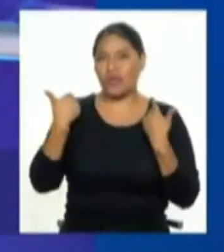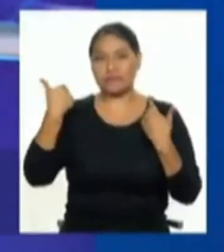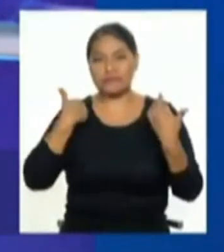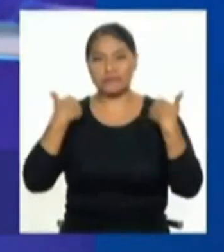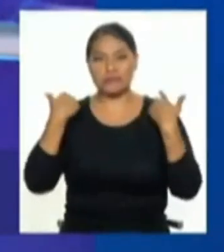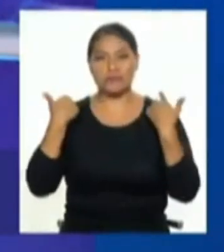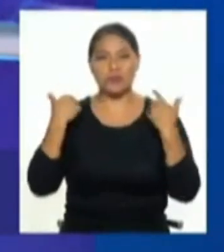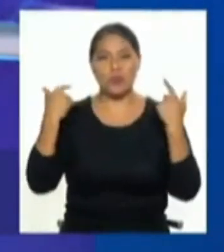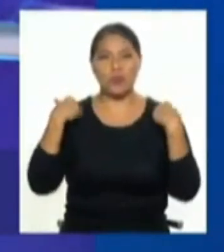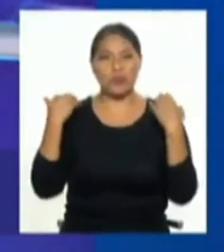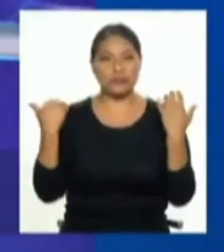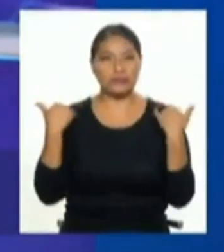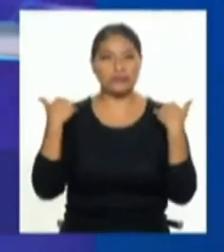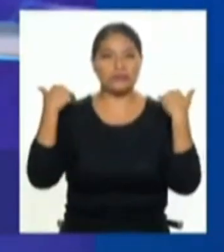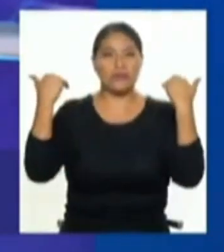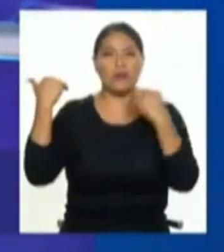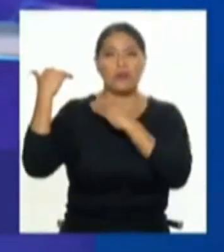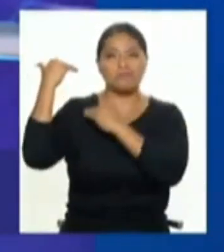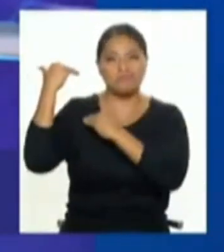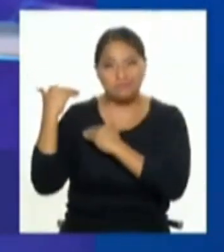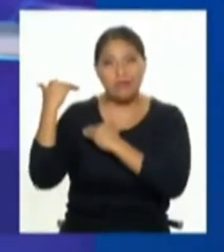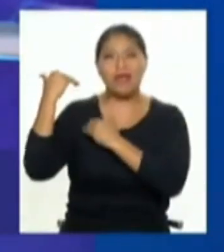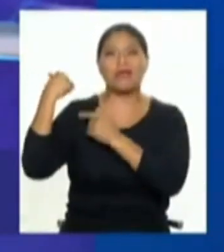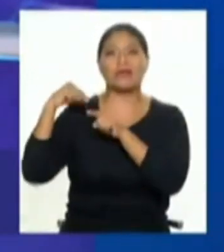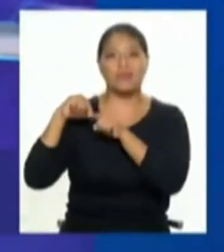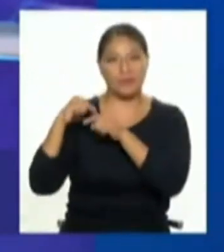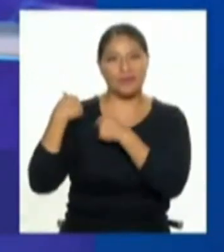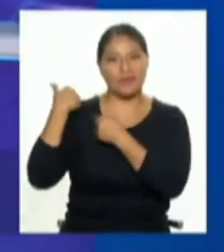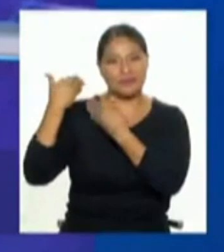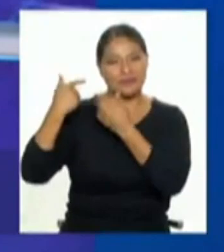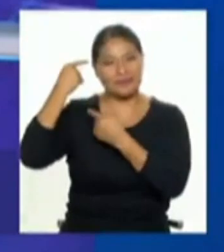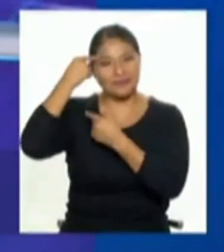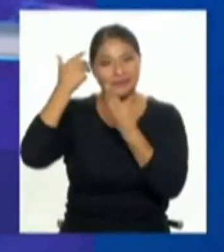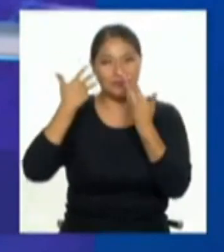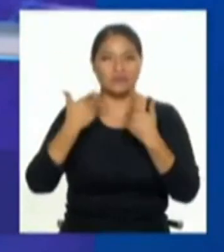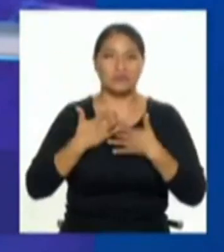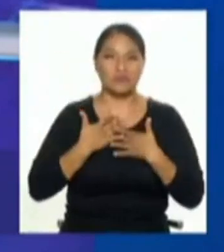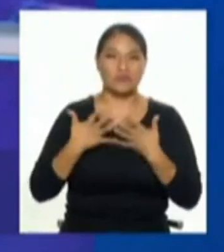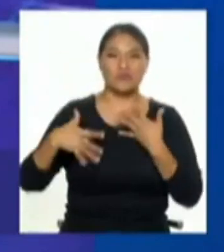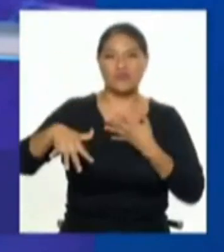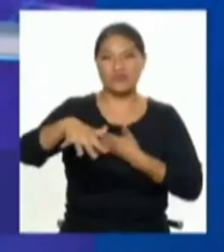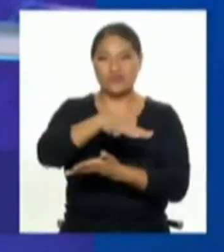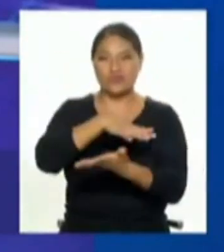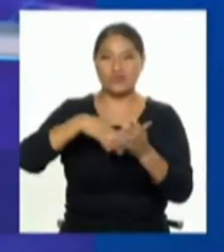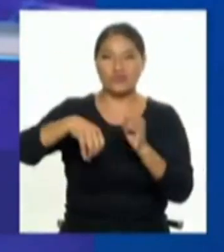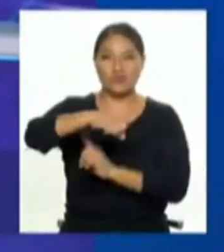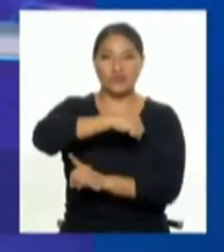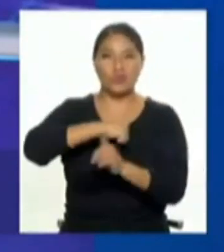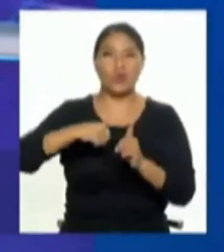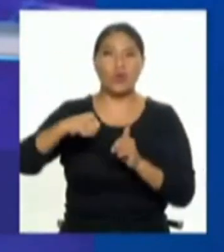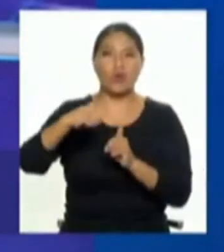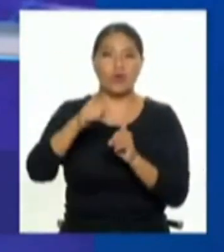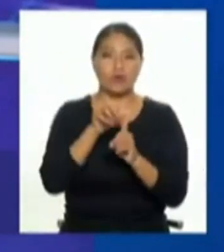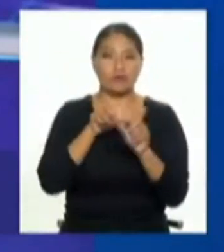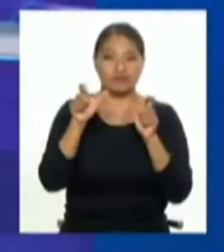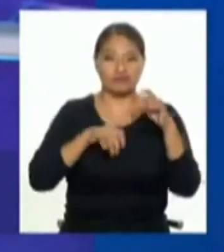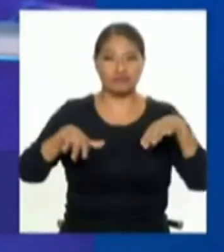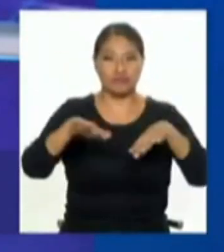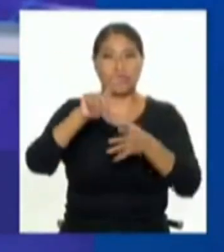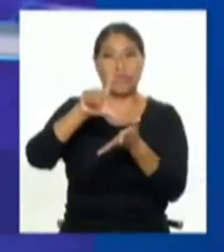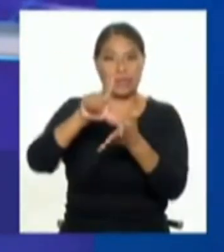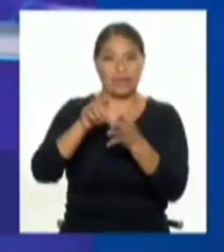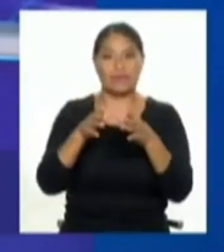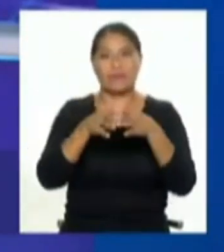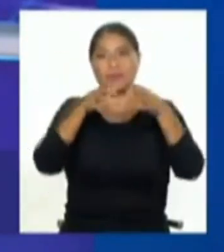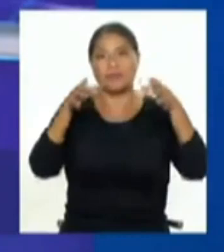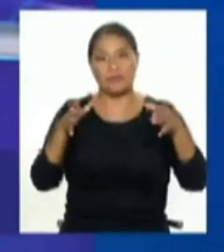la tontería crece yo creo que hay un malestar lo que dice la doctora yo lo suscribo totalmente hay un malestar social particularmente en Lima pero creo